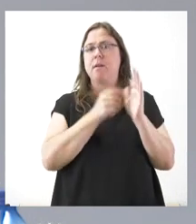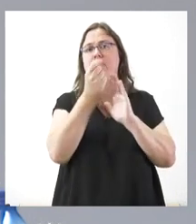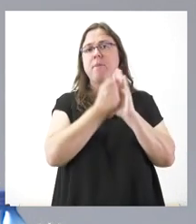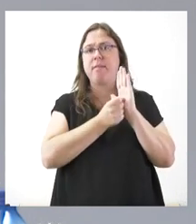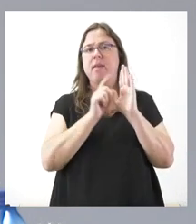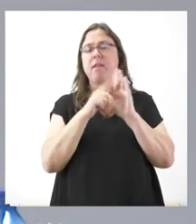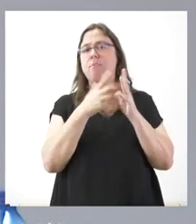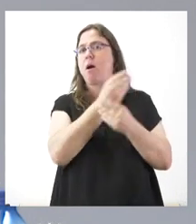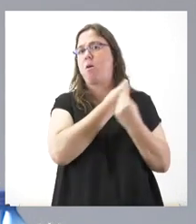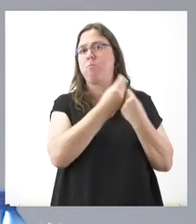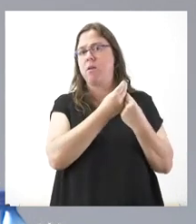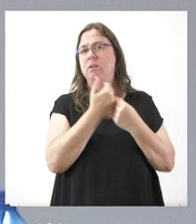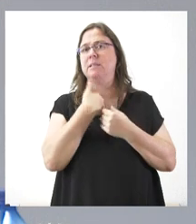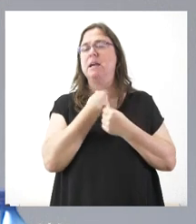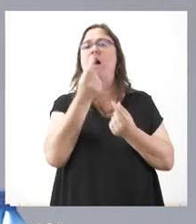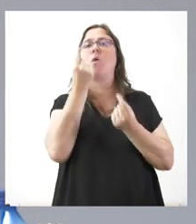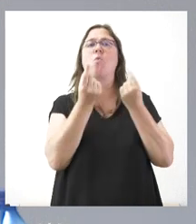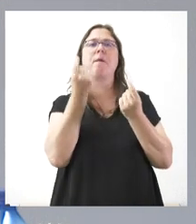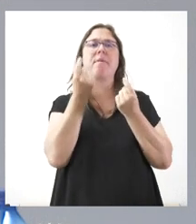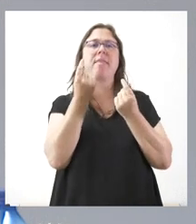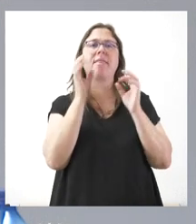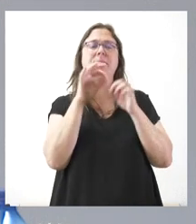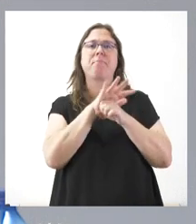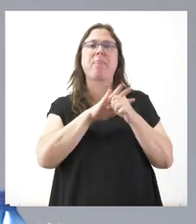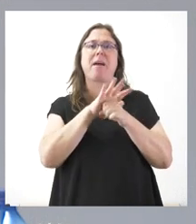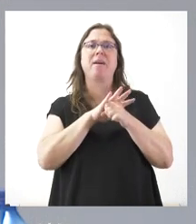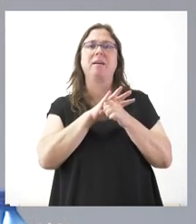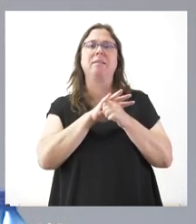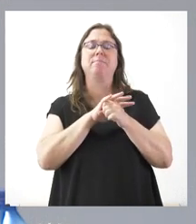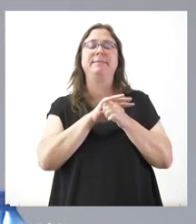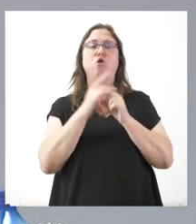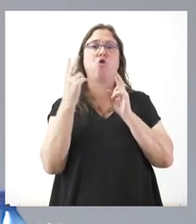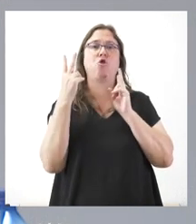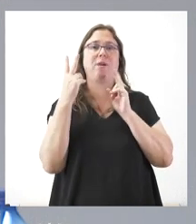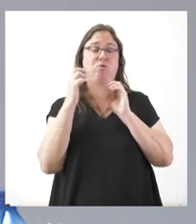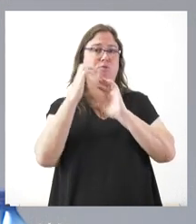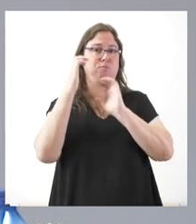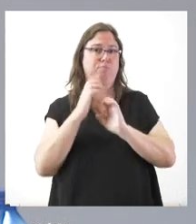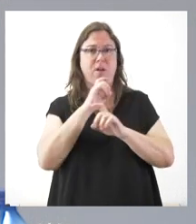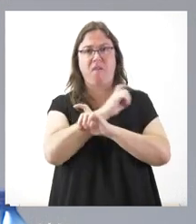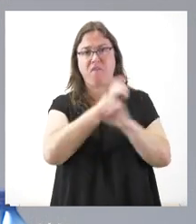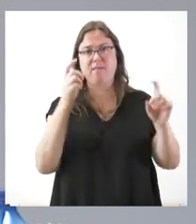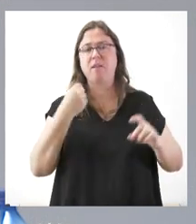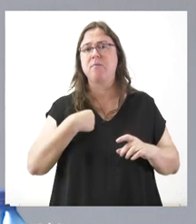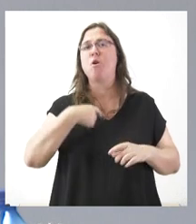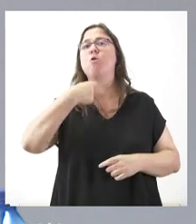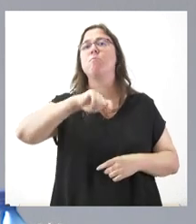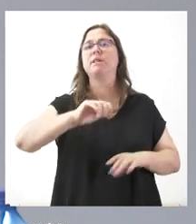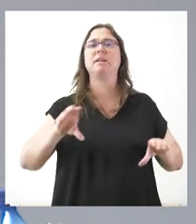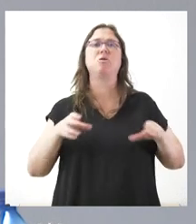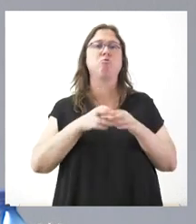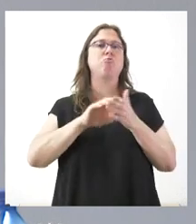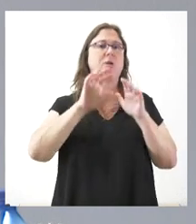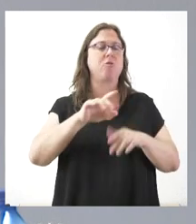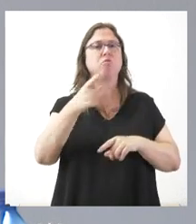de acompañamiento. Alguna medida en el ámbito de reducción de impuestos ya ha sido anunciada por el propio presidente de la Junta de Castilla y León.